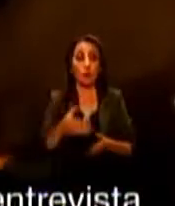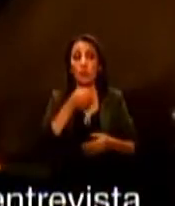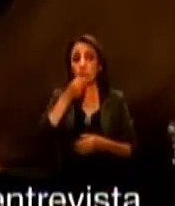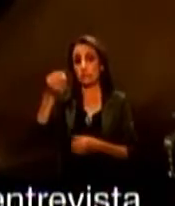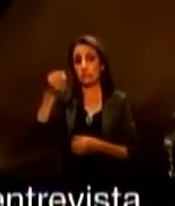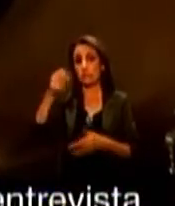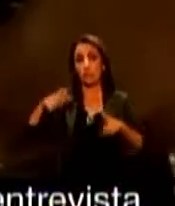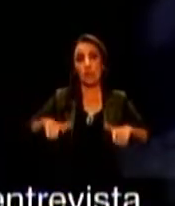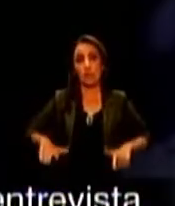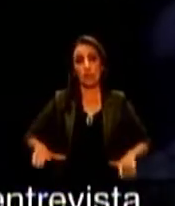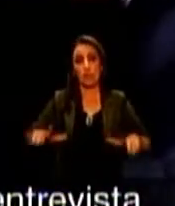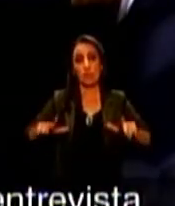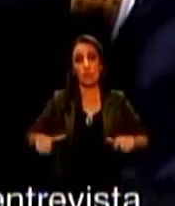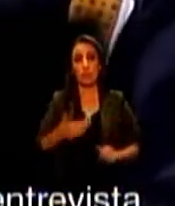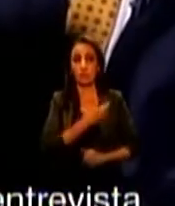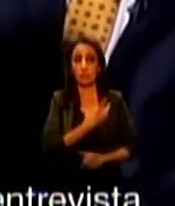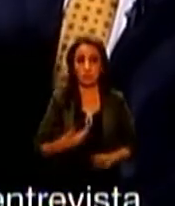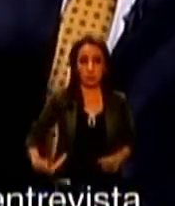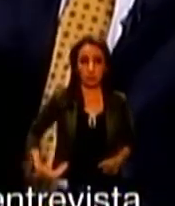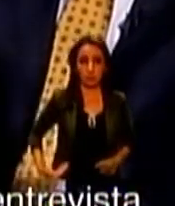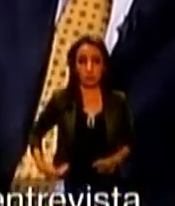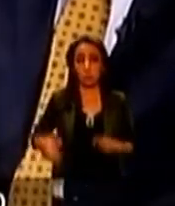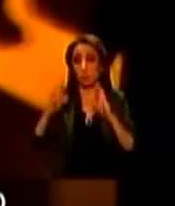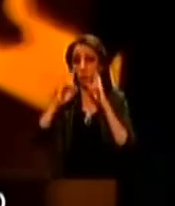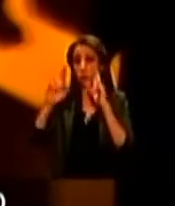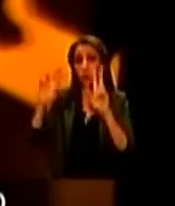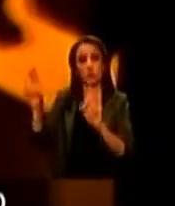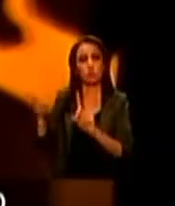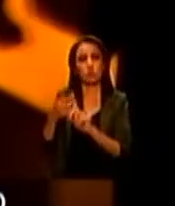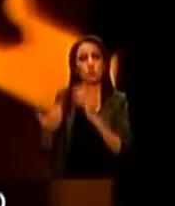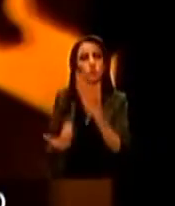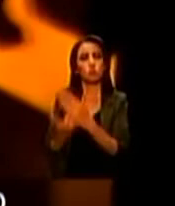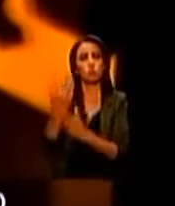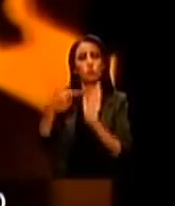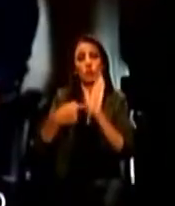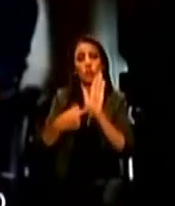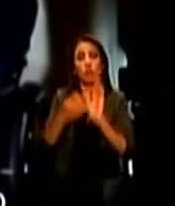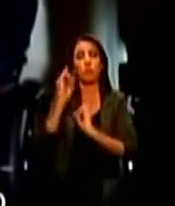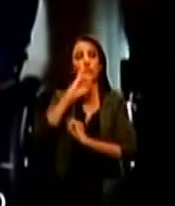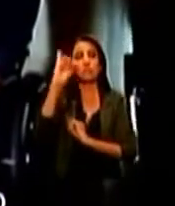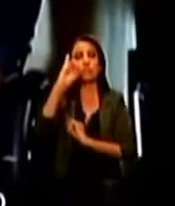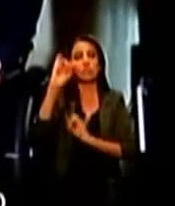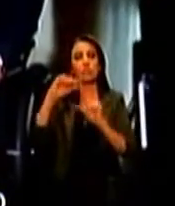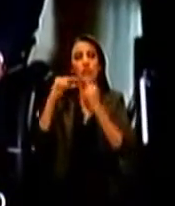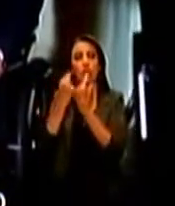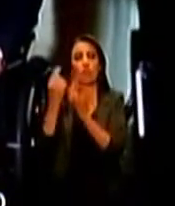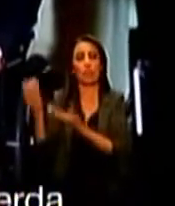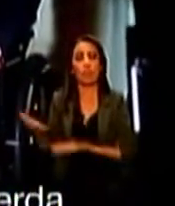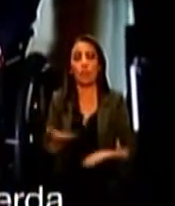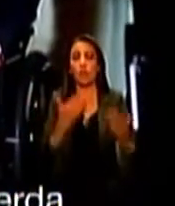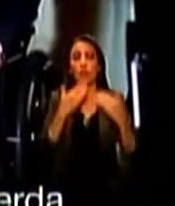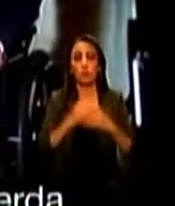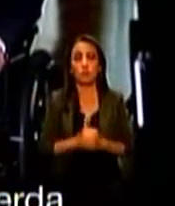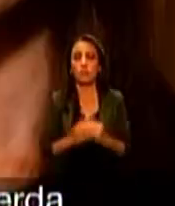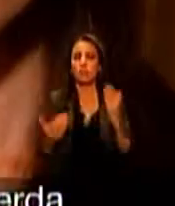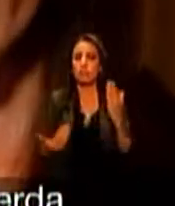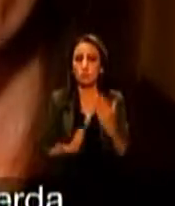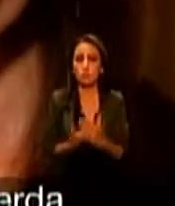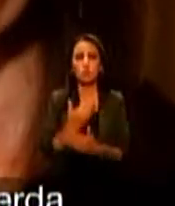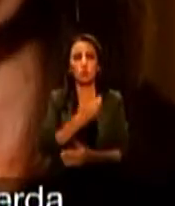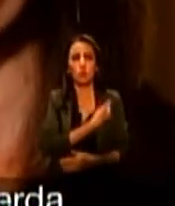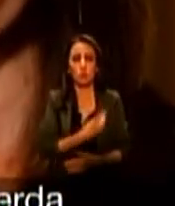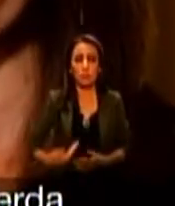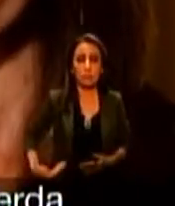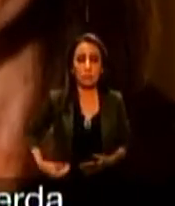de Gobierno tuvo una entrevista con el presidente Lenín Moreno y lo reconoció como el nuevo referente de izquierda en la región. Es un rostro